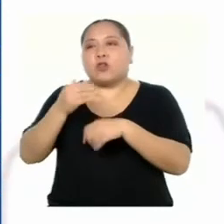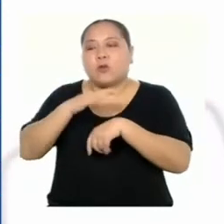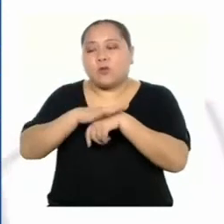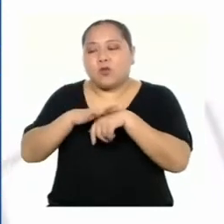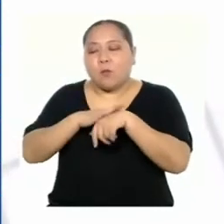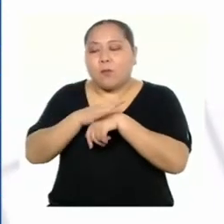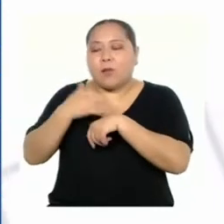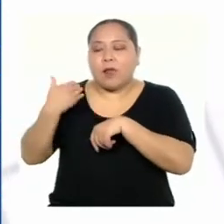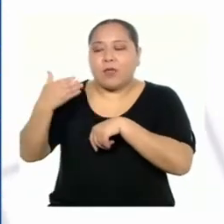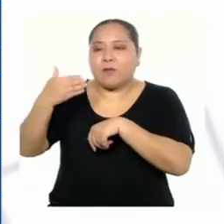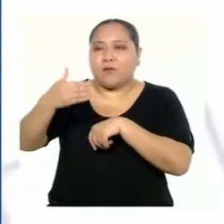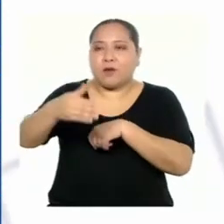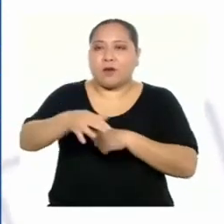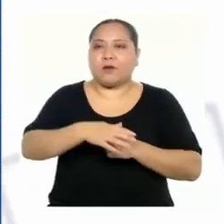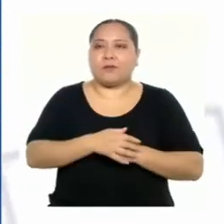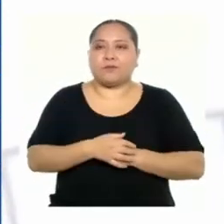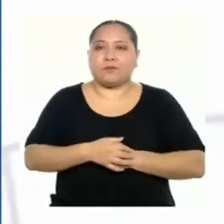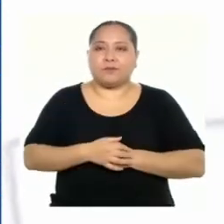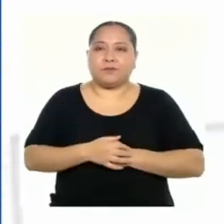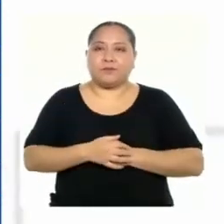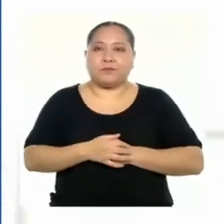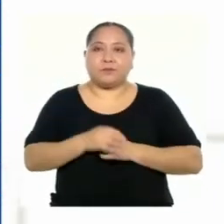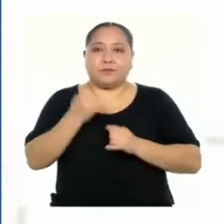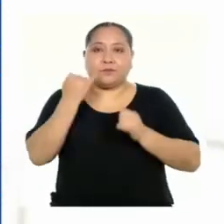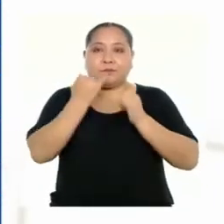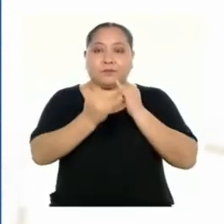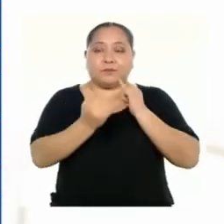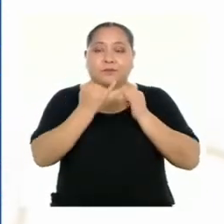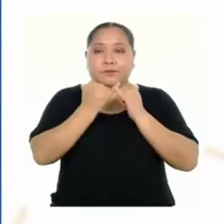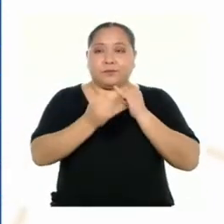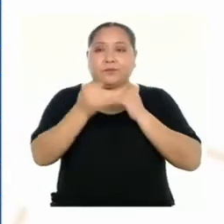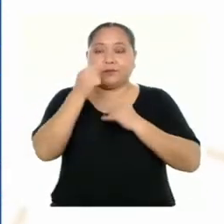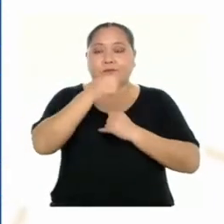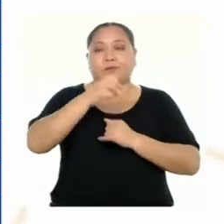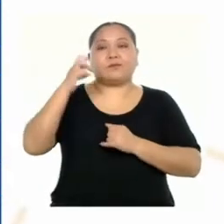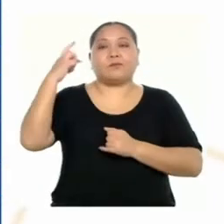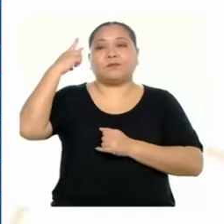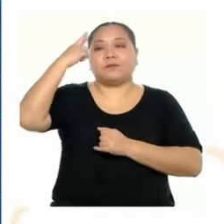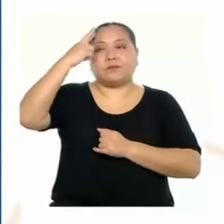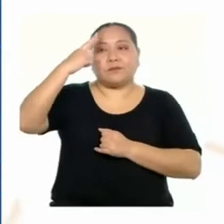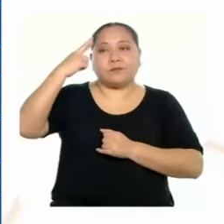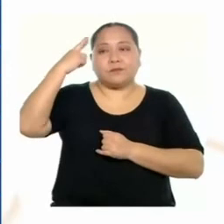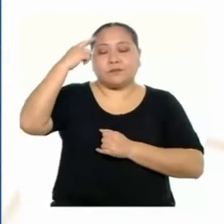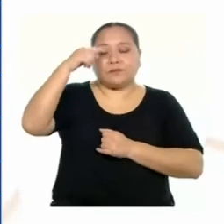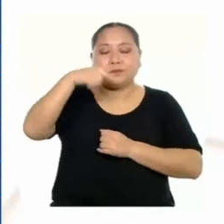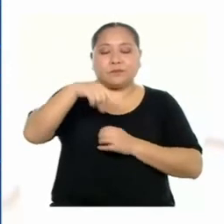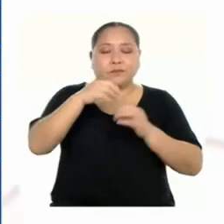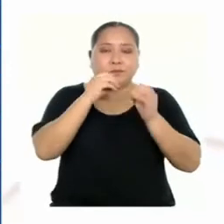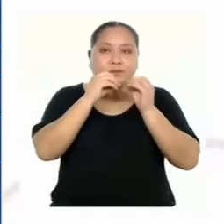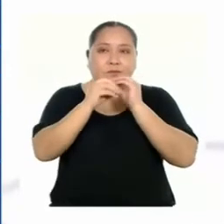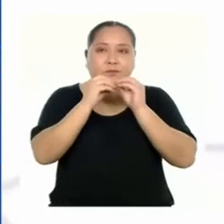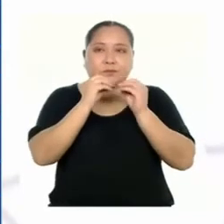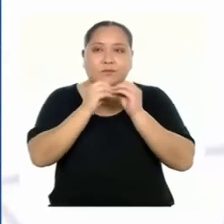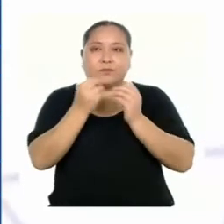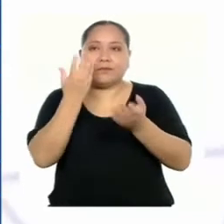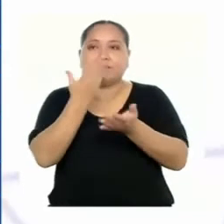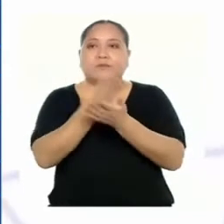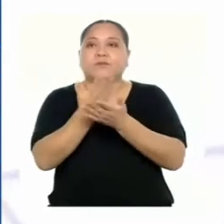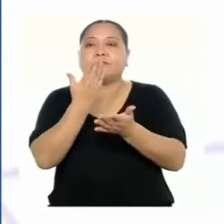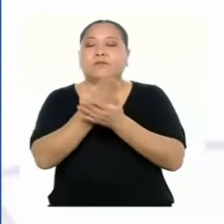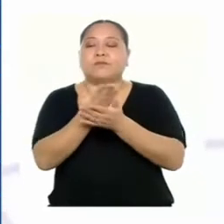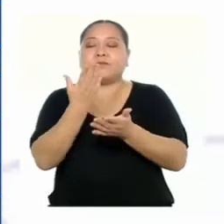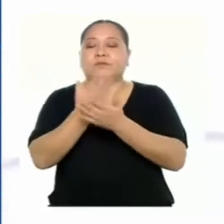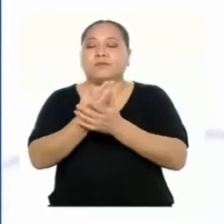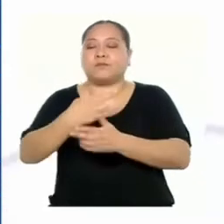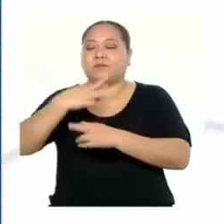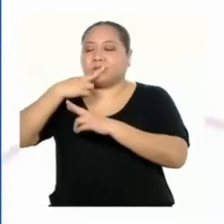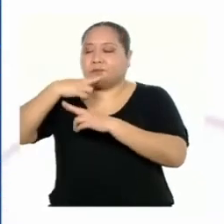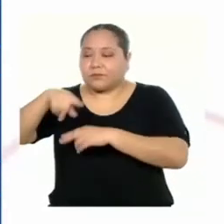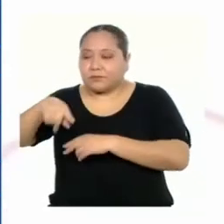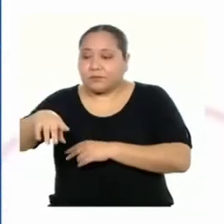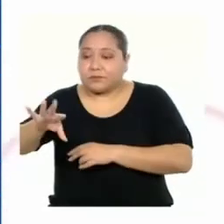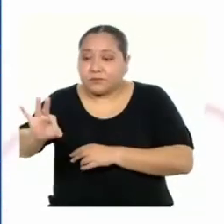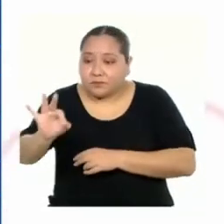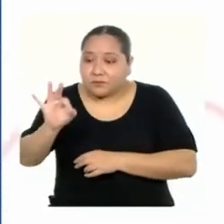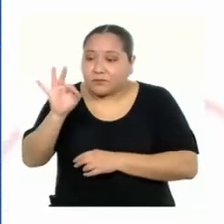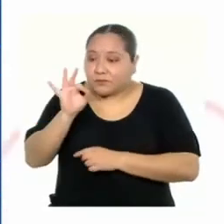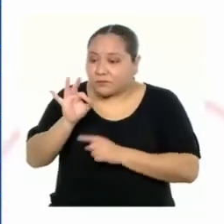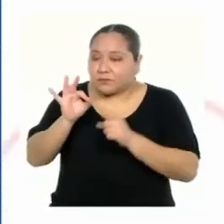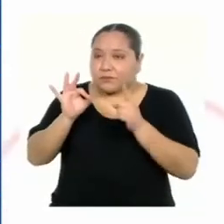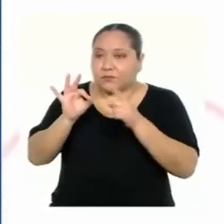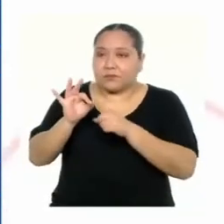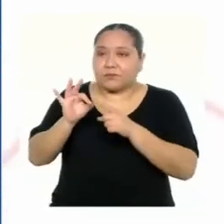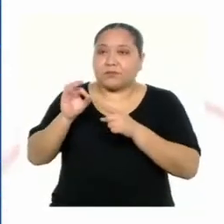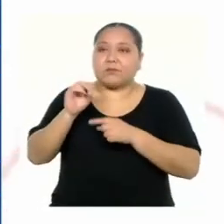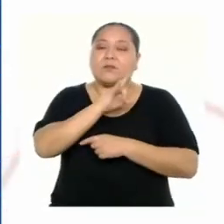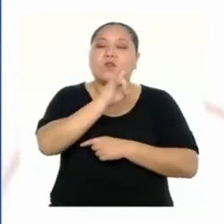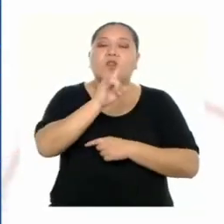planificados. Finalmente, tenemos que, para la reflexión de la solución, comprobamos el resultado obtenido y